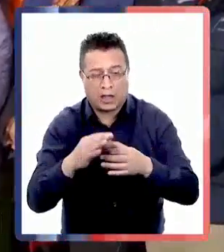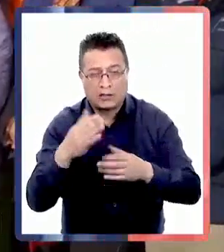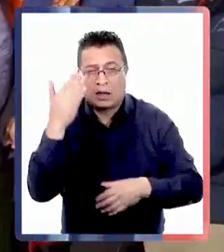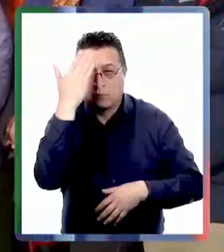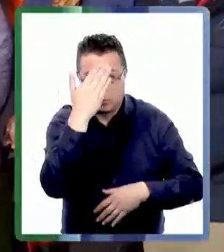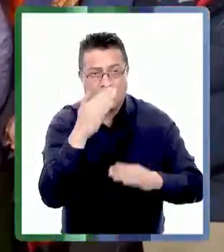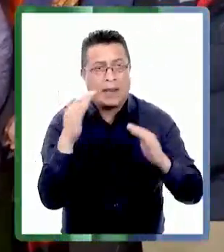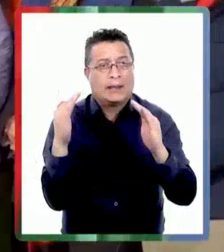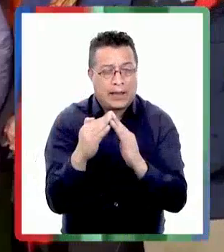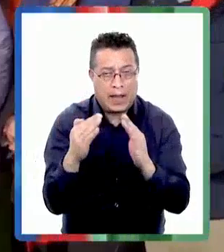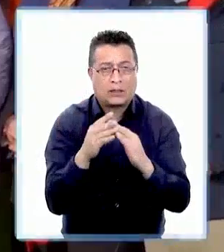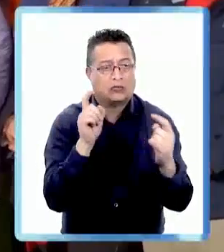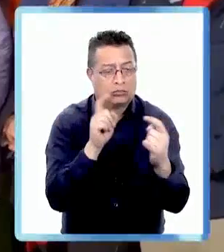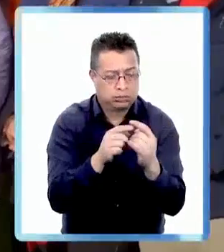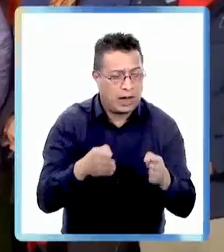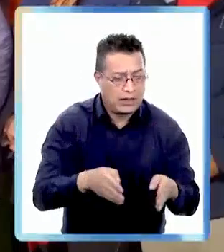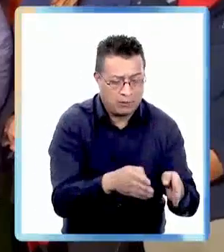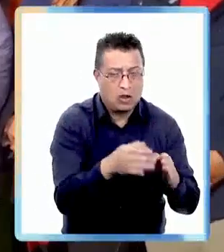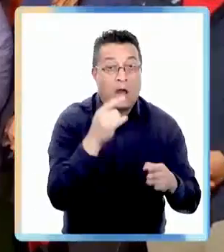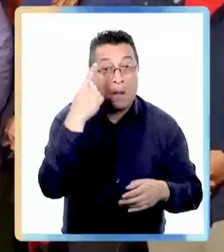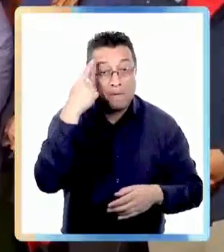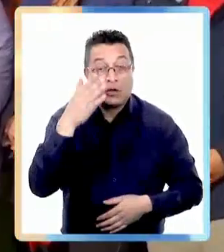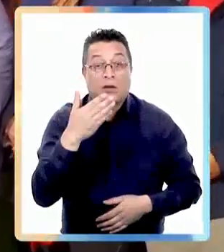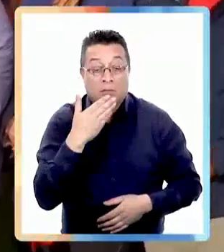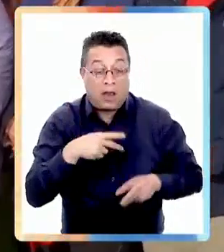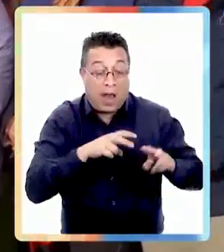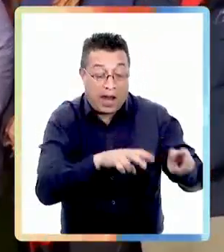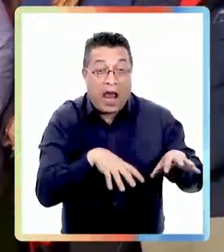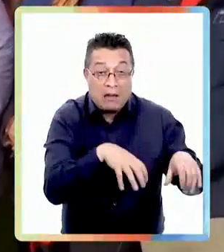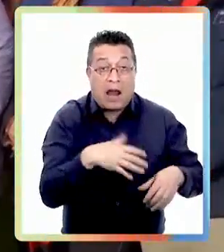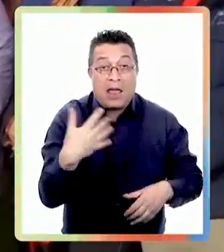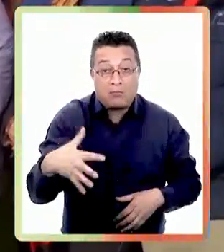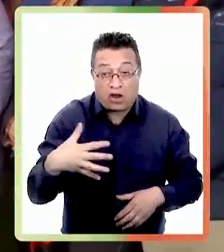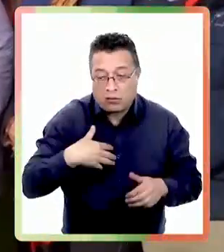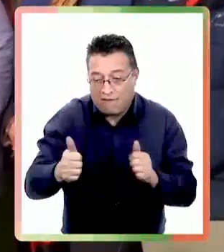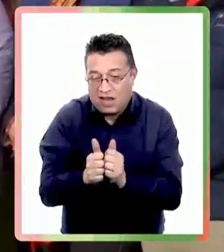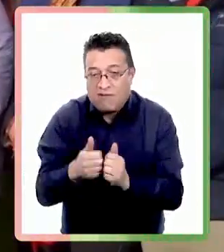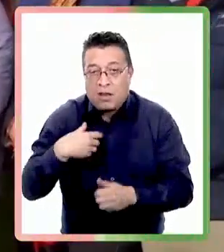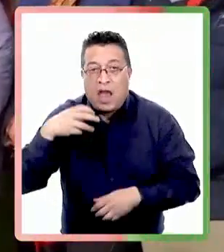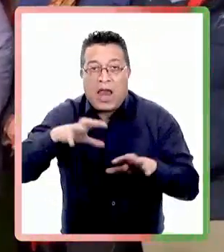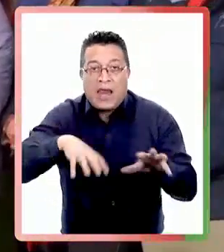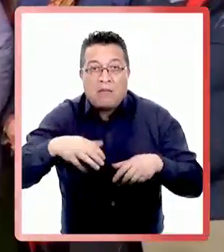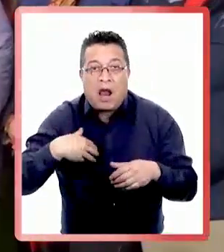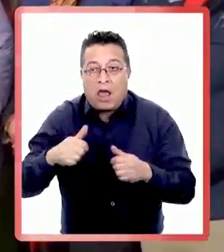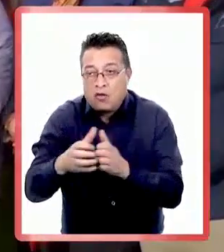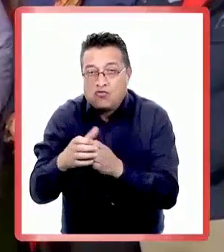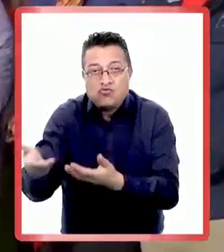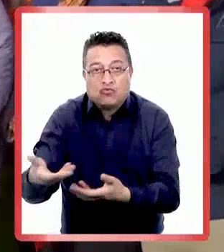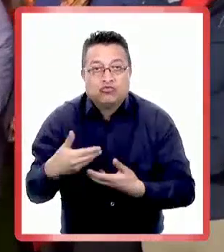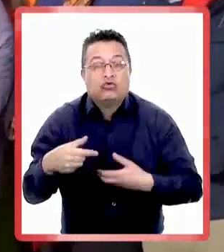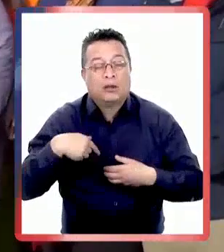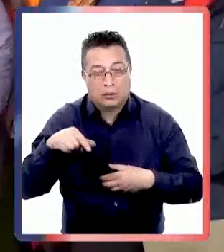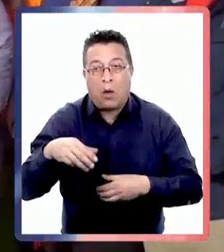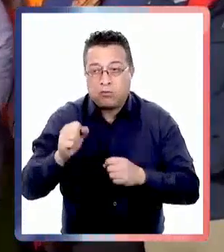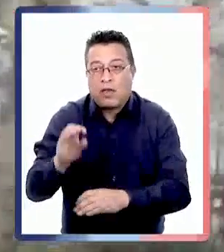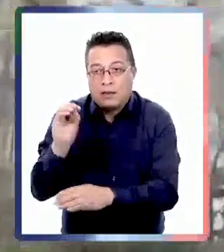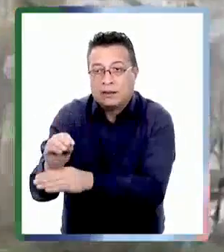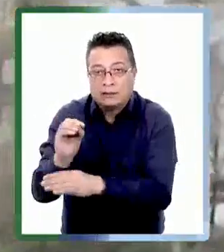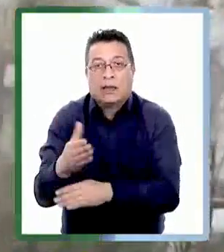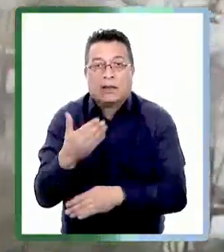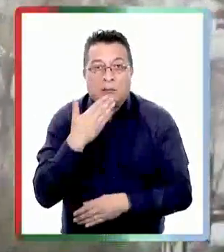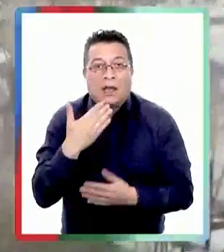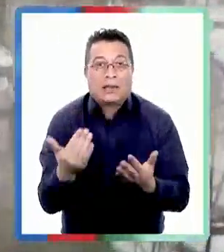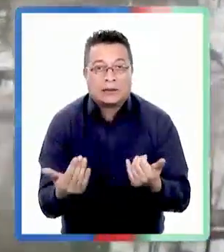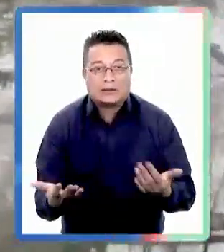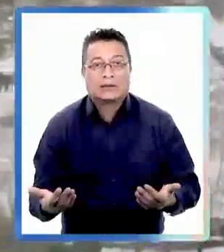que permanentemente los sectores rurales nos dicen muchas gracias por la preocupación por las viviendas por la conectividad de camino pero nosotros vivimos de nuestros animales